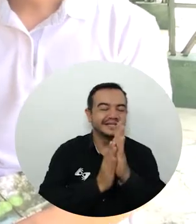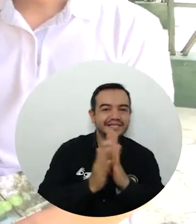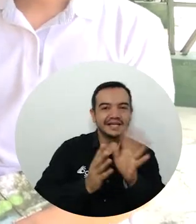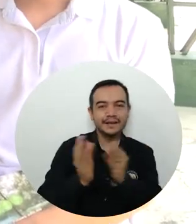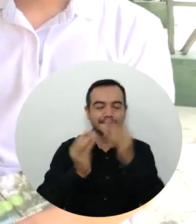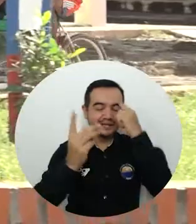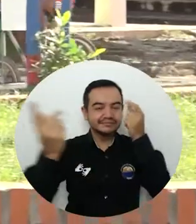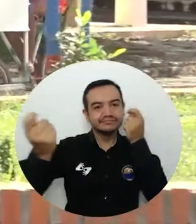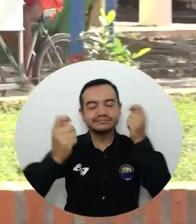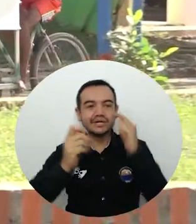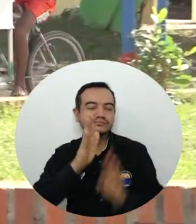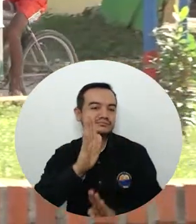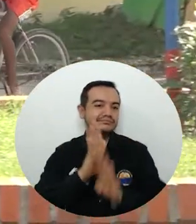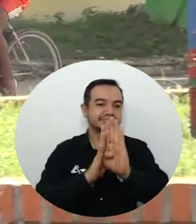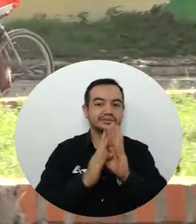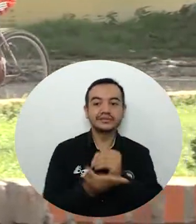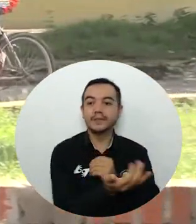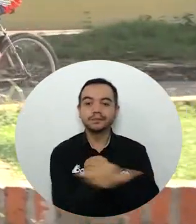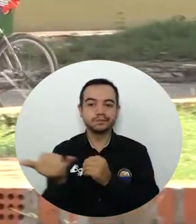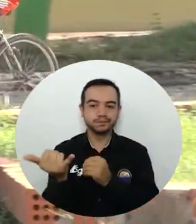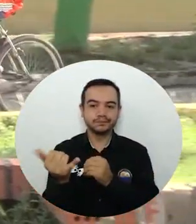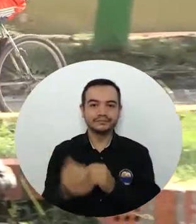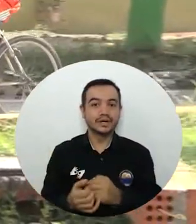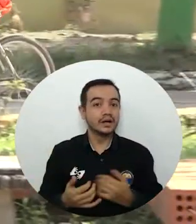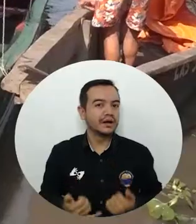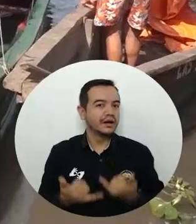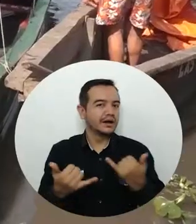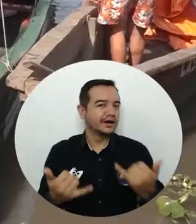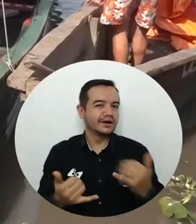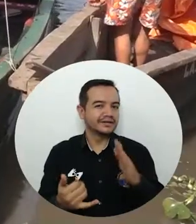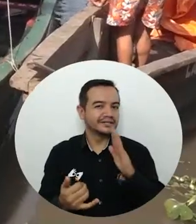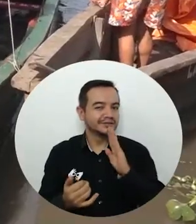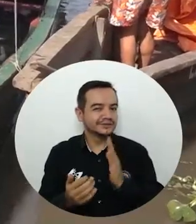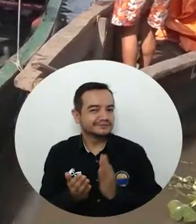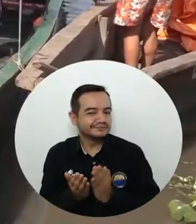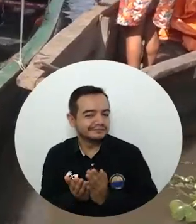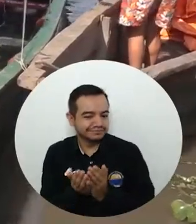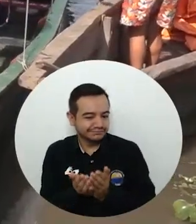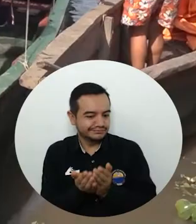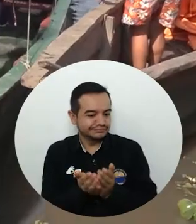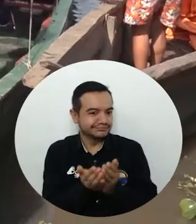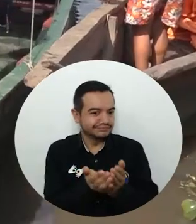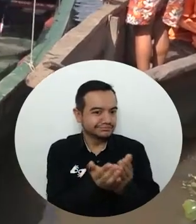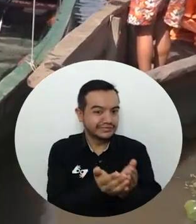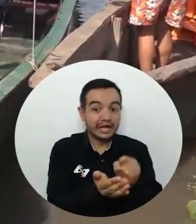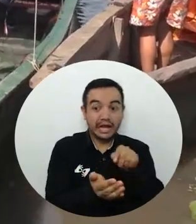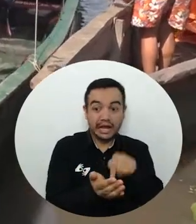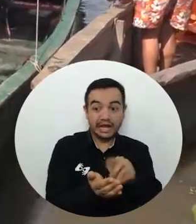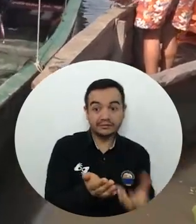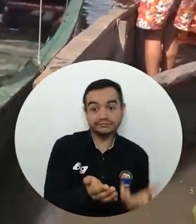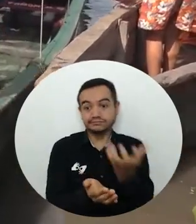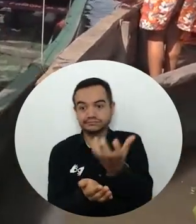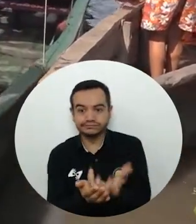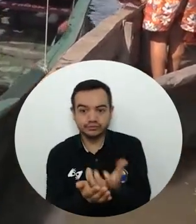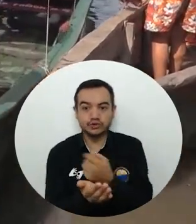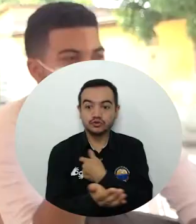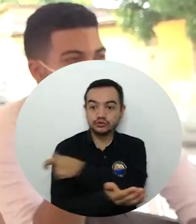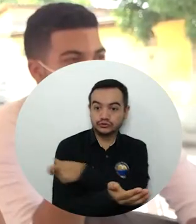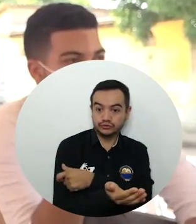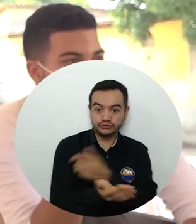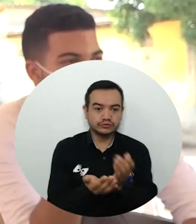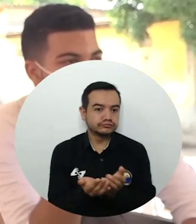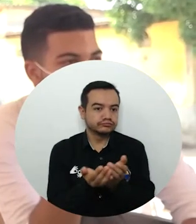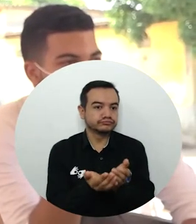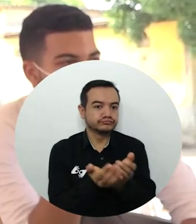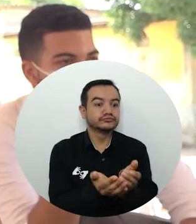académico a las comunidades de nuestro territorio, esta vez a bordo de Chalupa, una delegación de la Alma Mater que